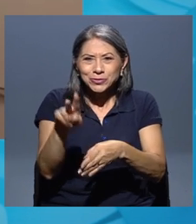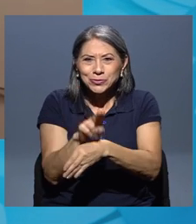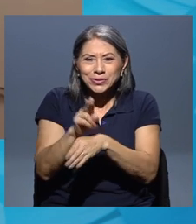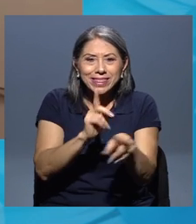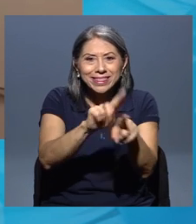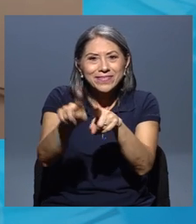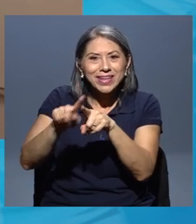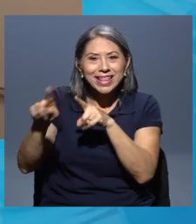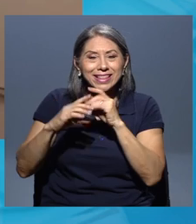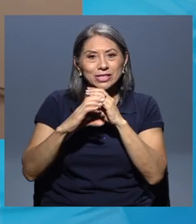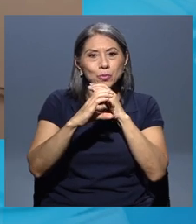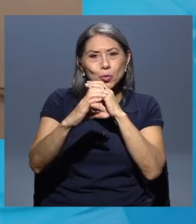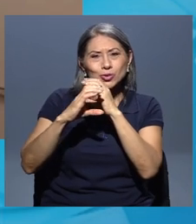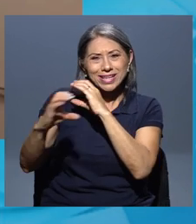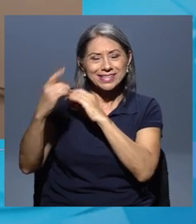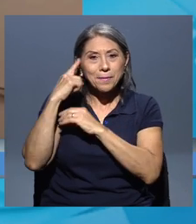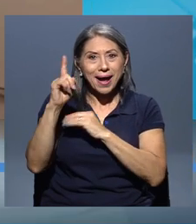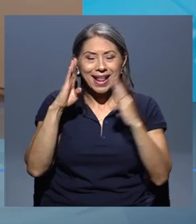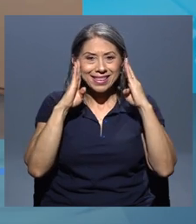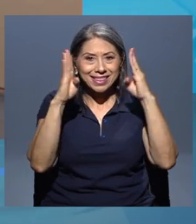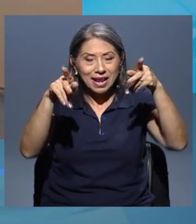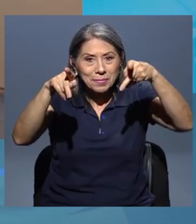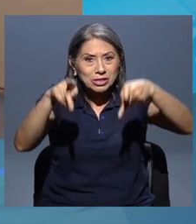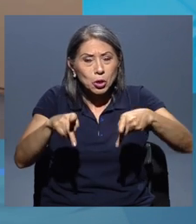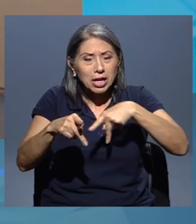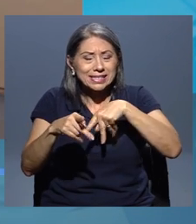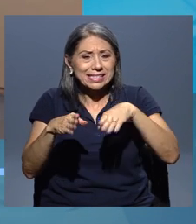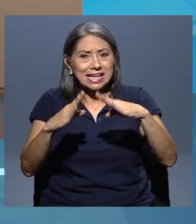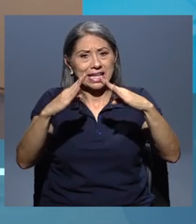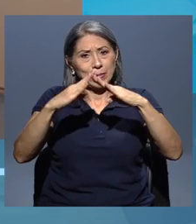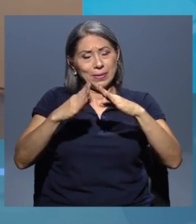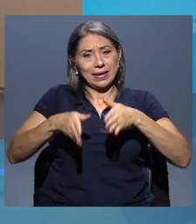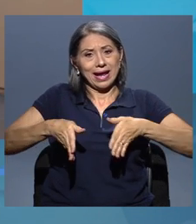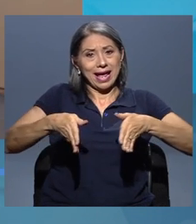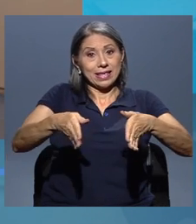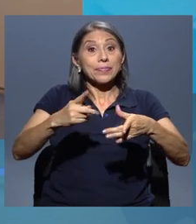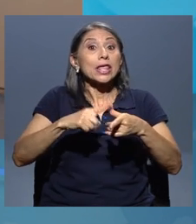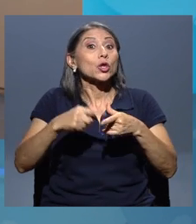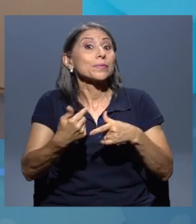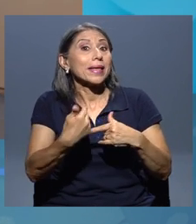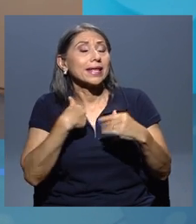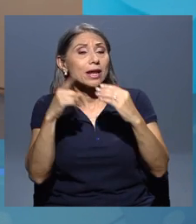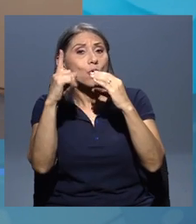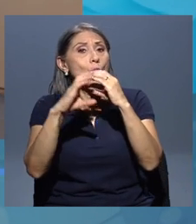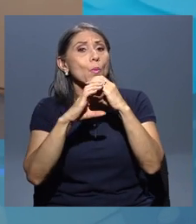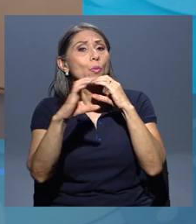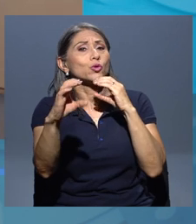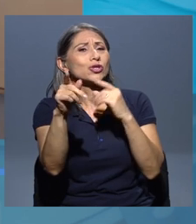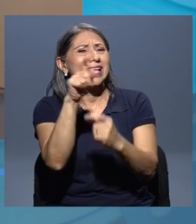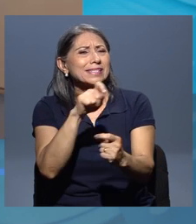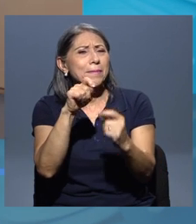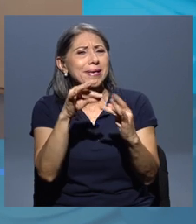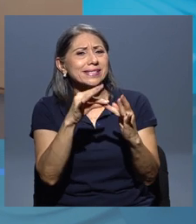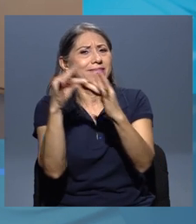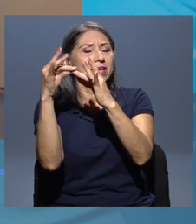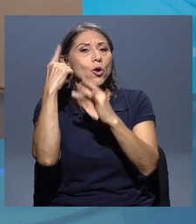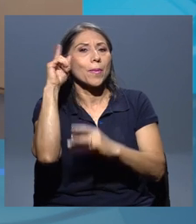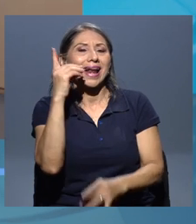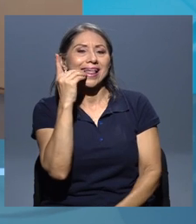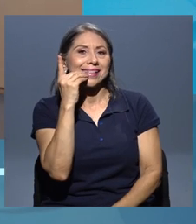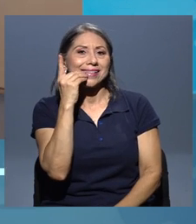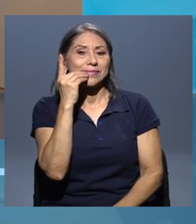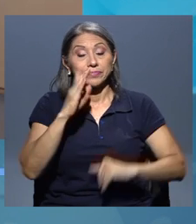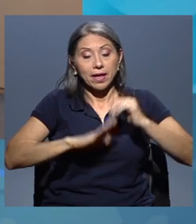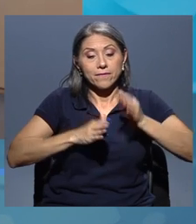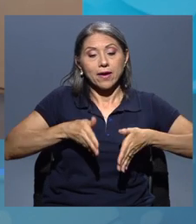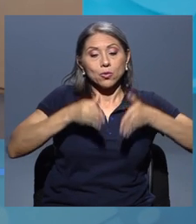para dar la atención a los habitantes de calle. Habría uno específico para odontología. La Facultad de Odontología y la Universidad de Costa